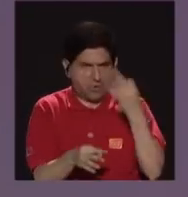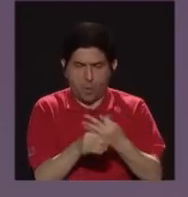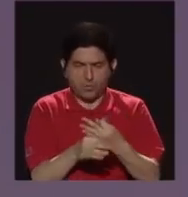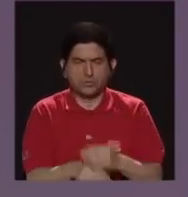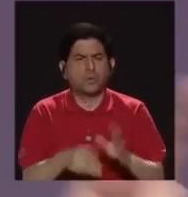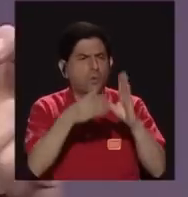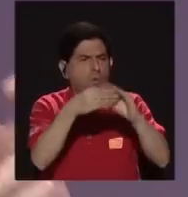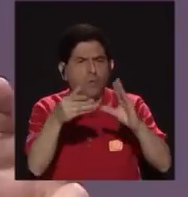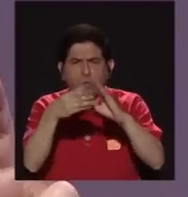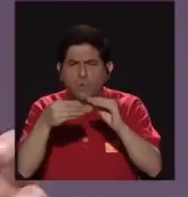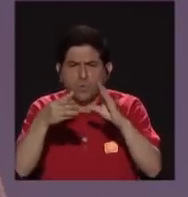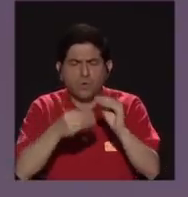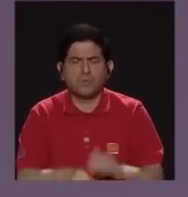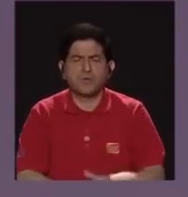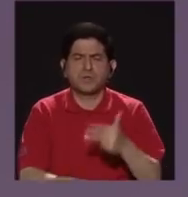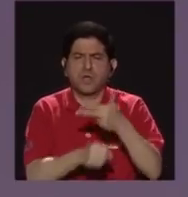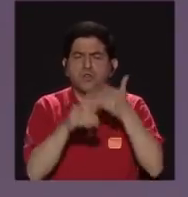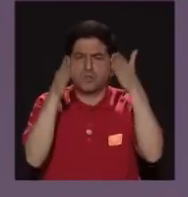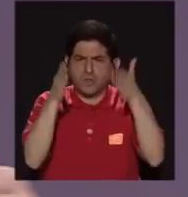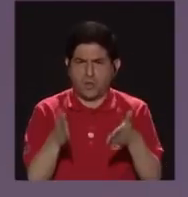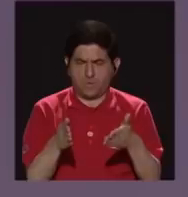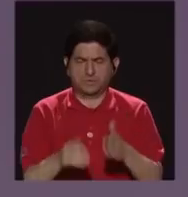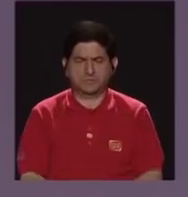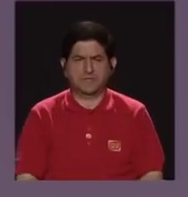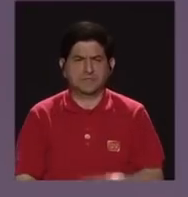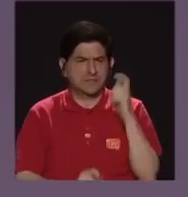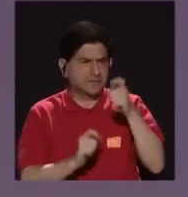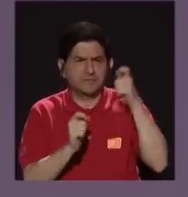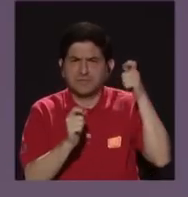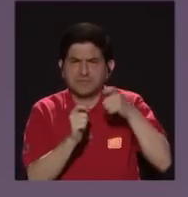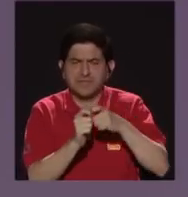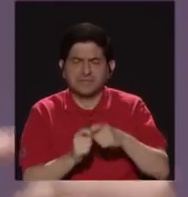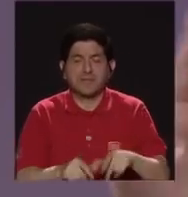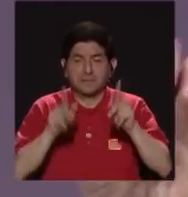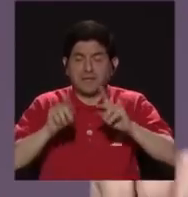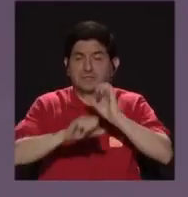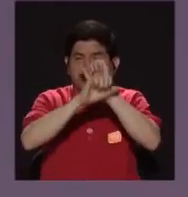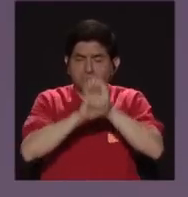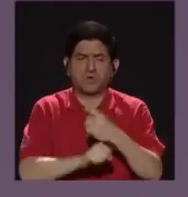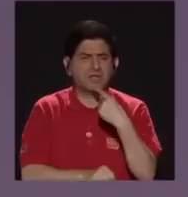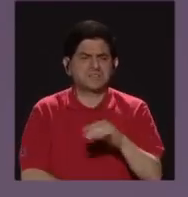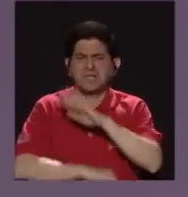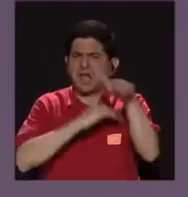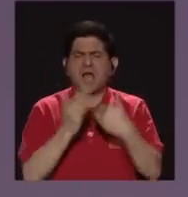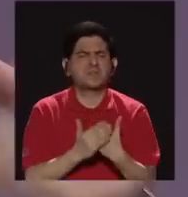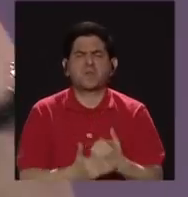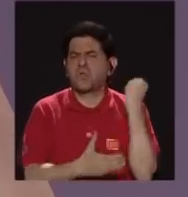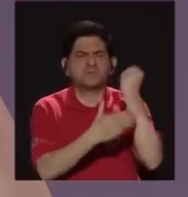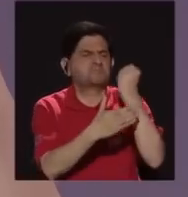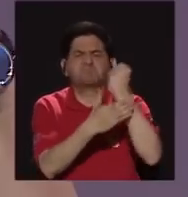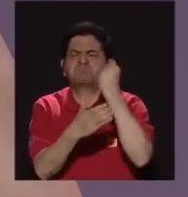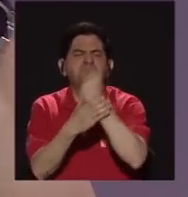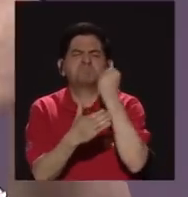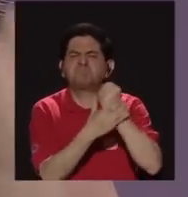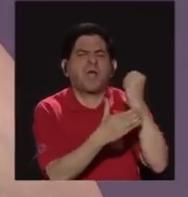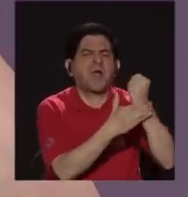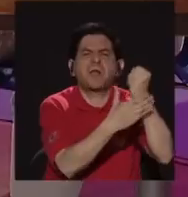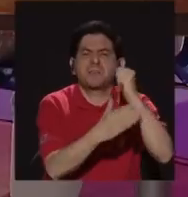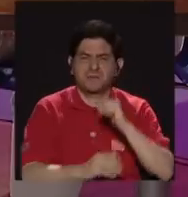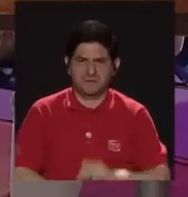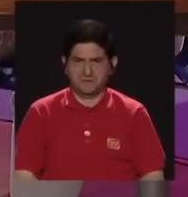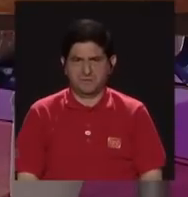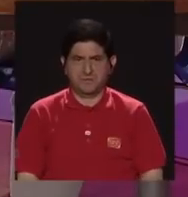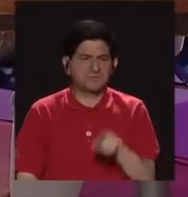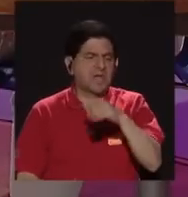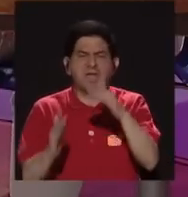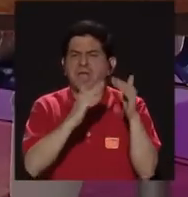los comentarios del guatemalteco, ¿verdad?, conservador, mátenlos a todos. Es que esa